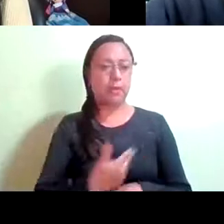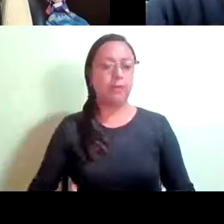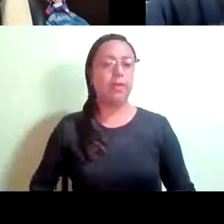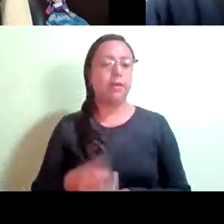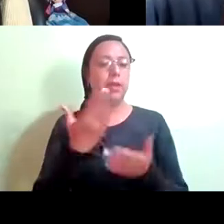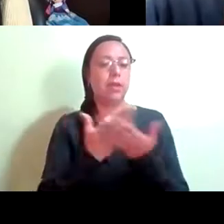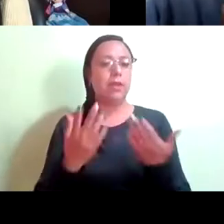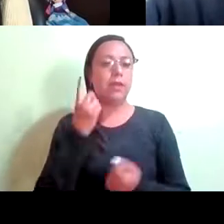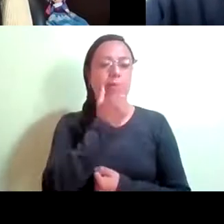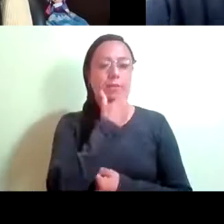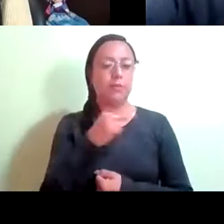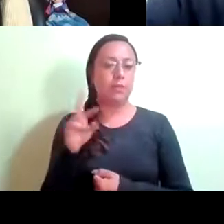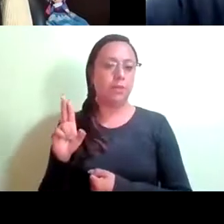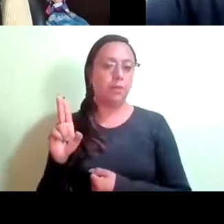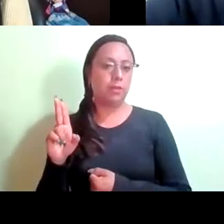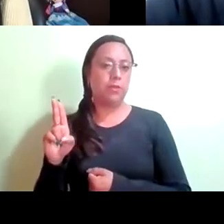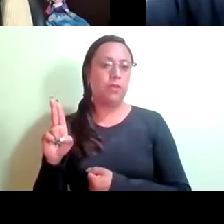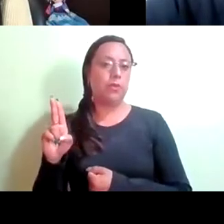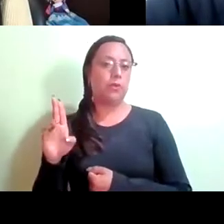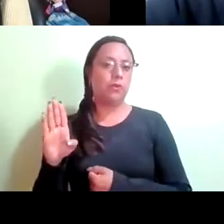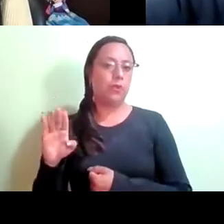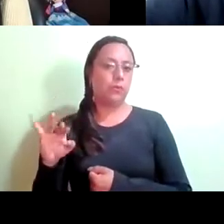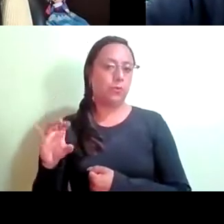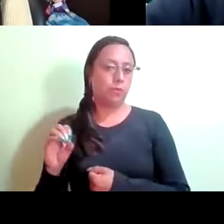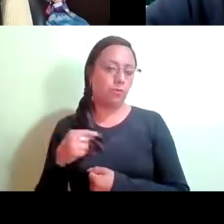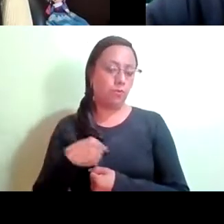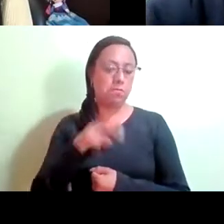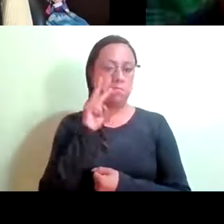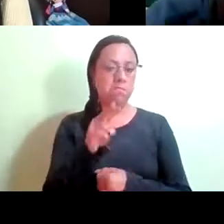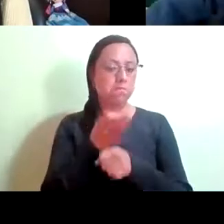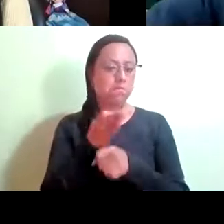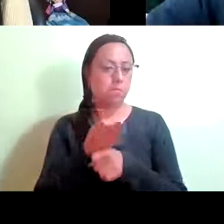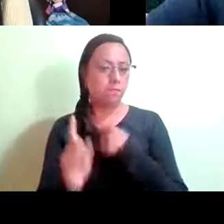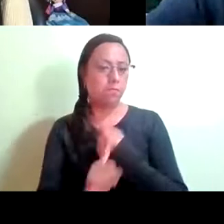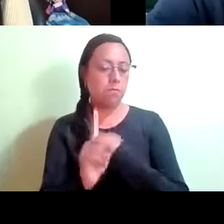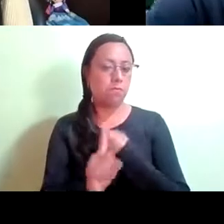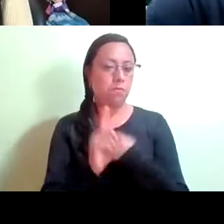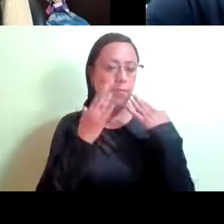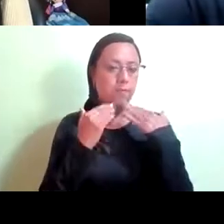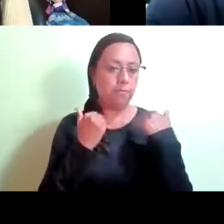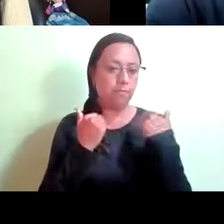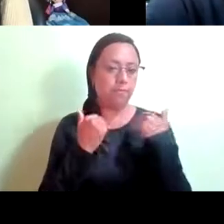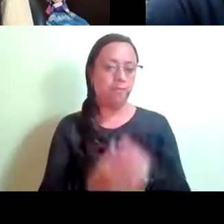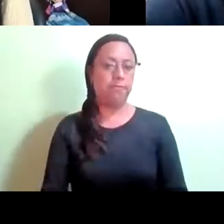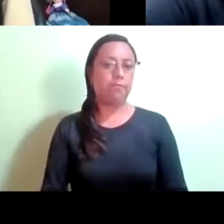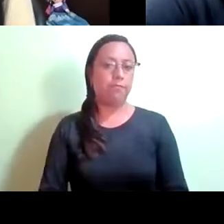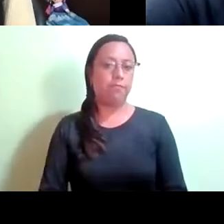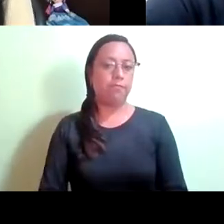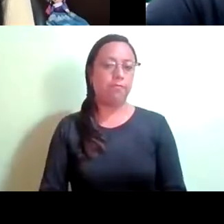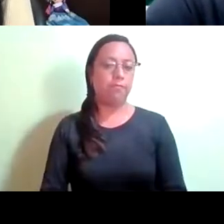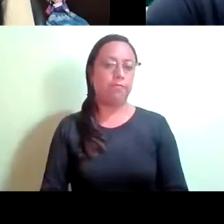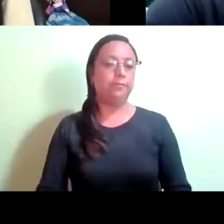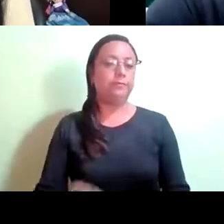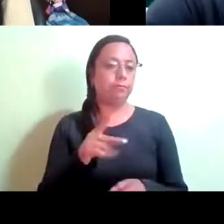yo veo técnicamente que no, no, no hay problema precisamente por esta acotación, pero iremos a la